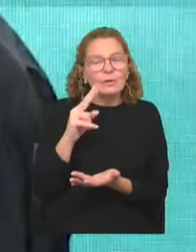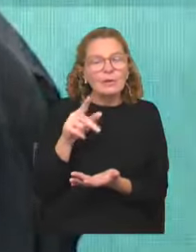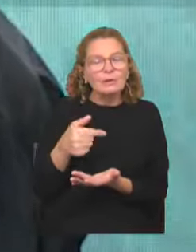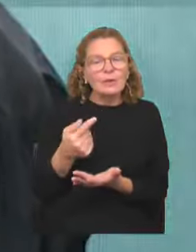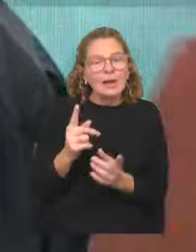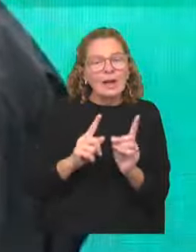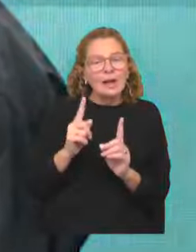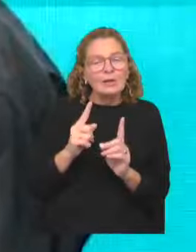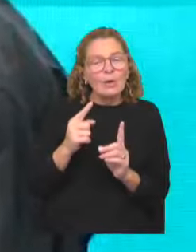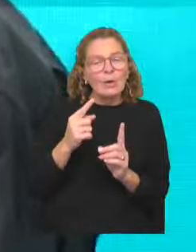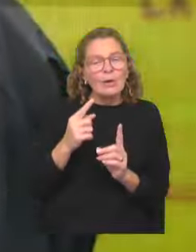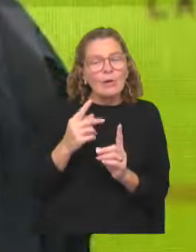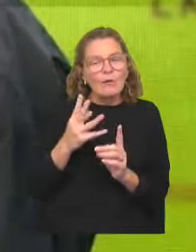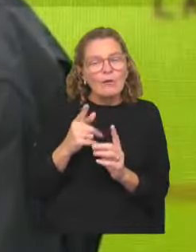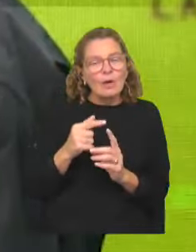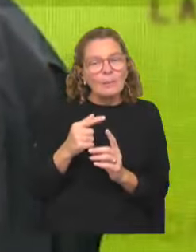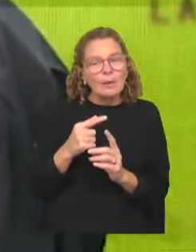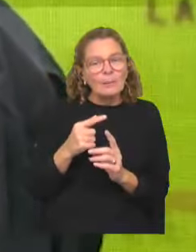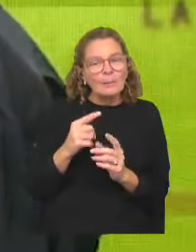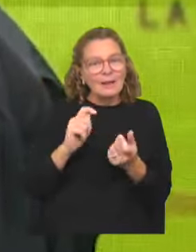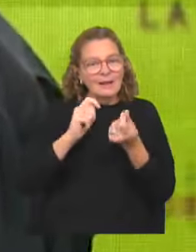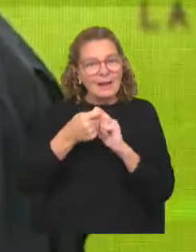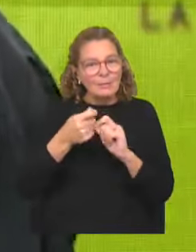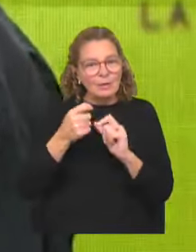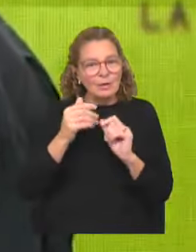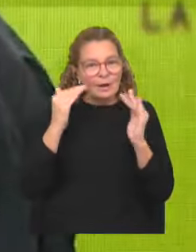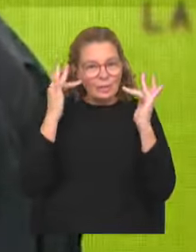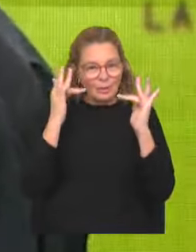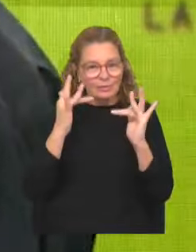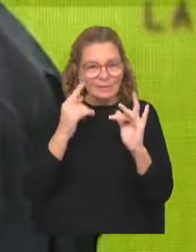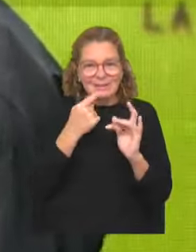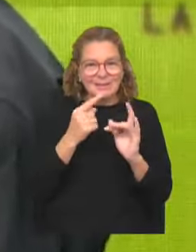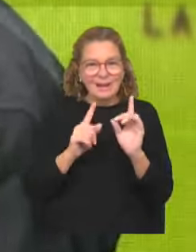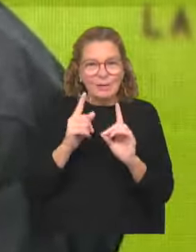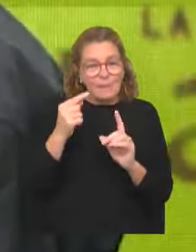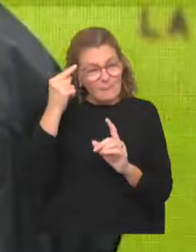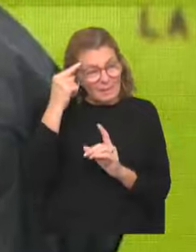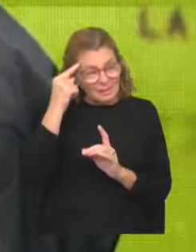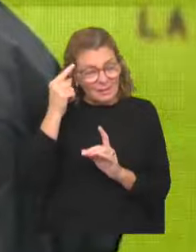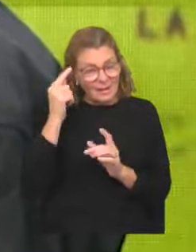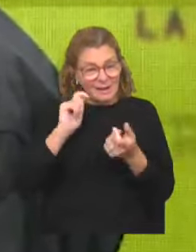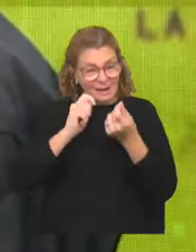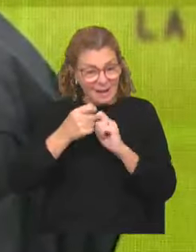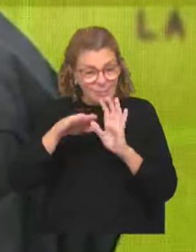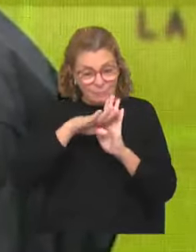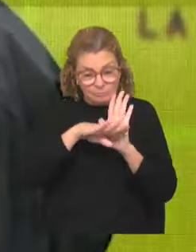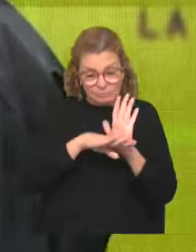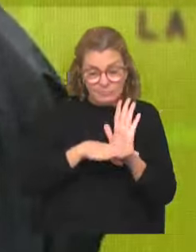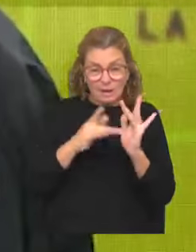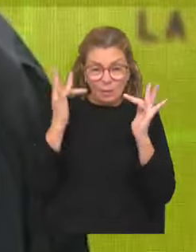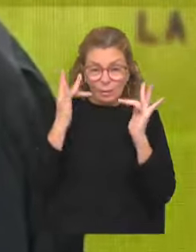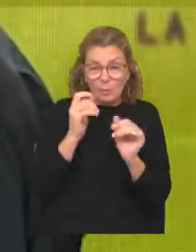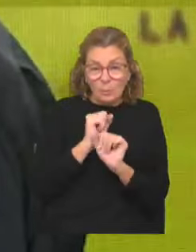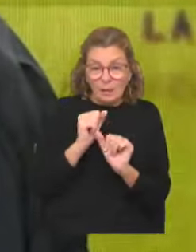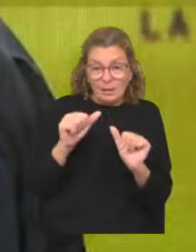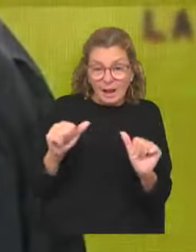hay una concepción del punto de vista ingenua de la transformación curricular, por llamarla de alguna manera, que cree que los cambios curriculares pueden